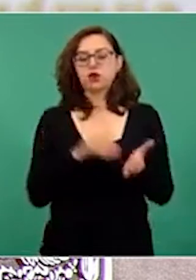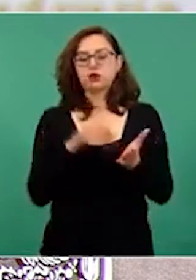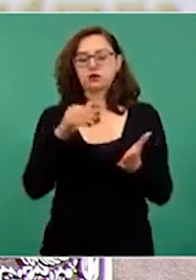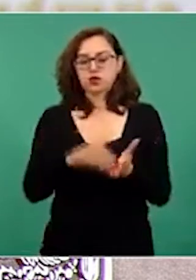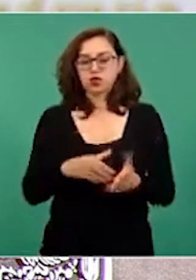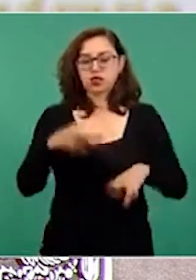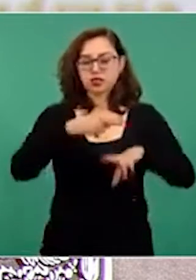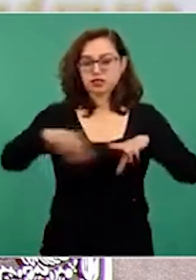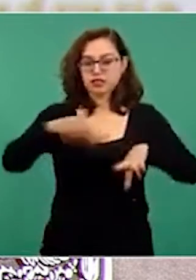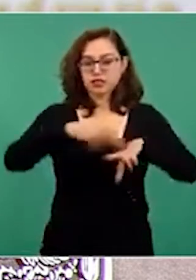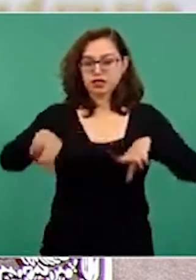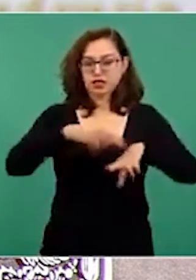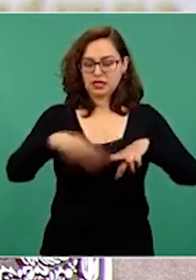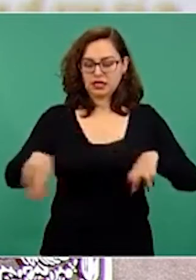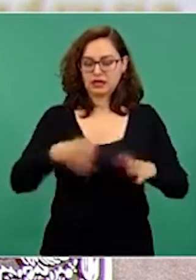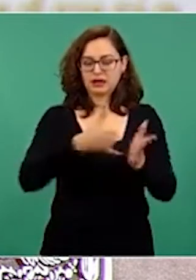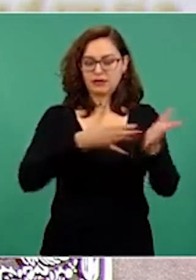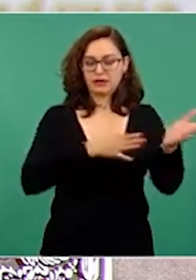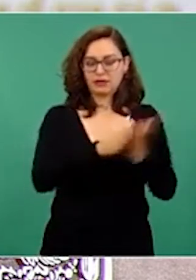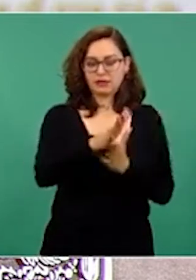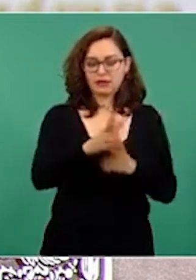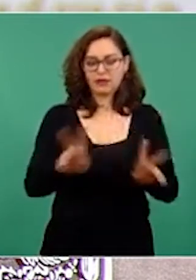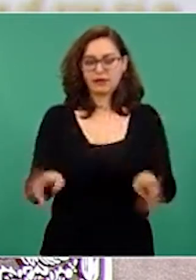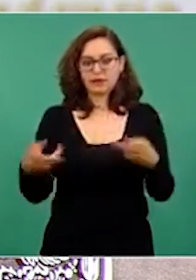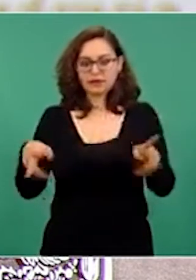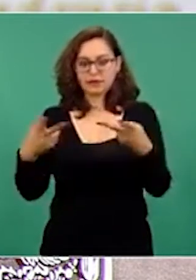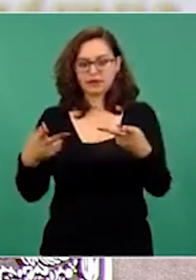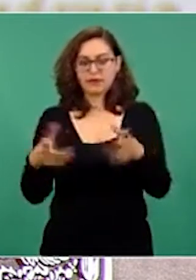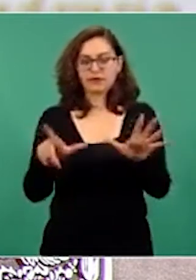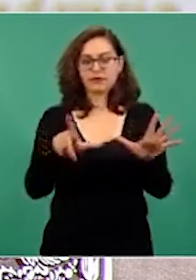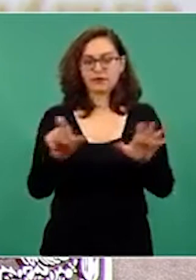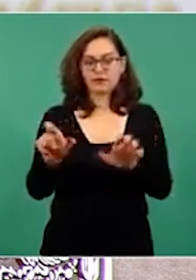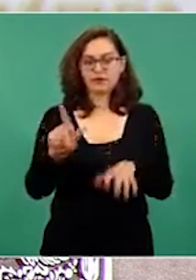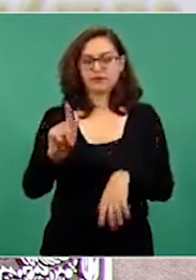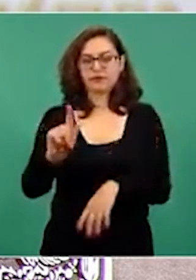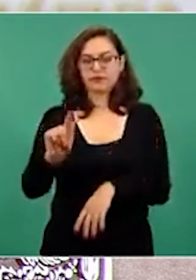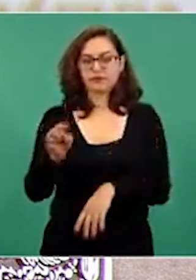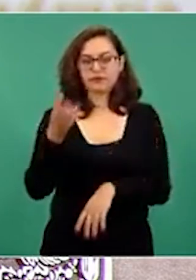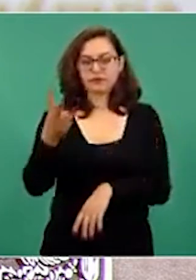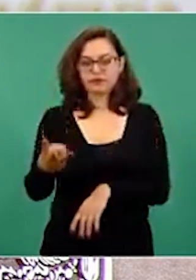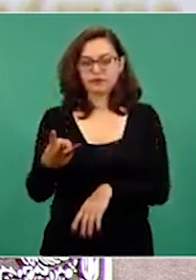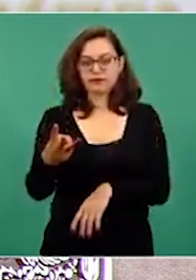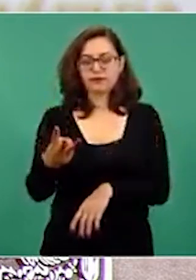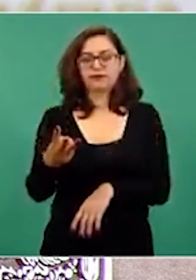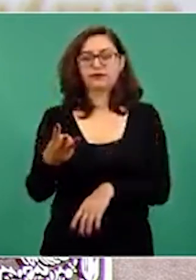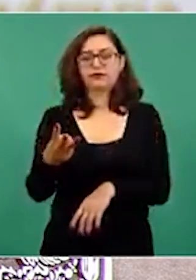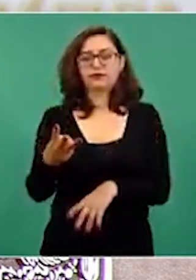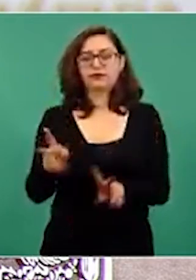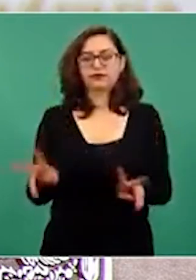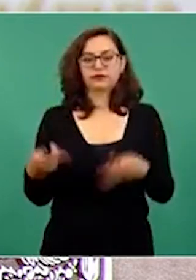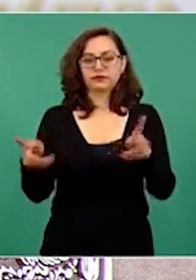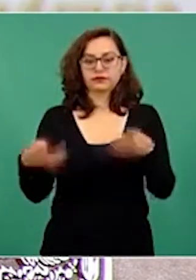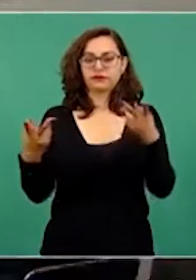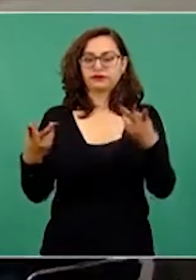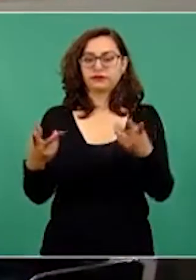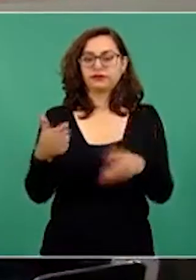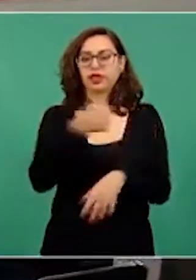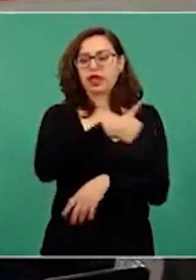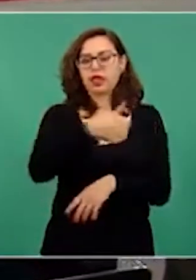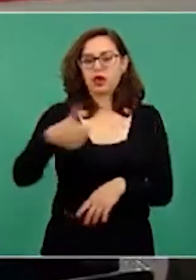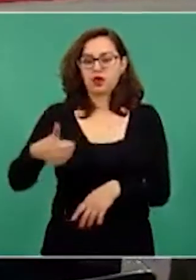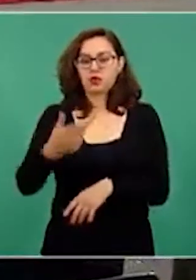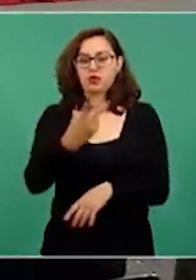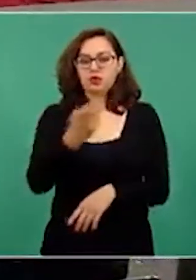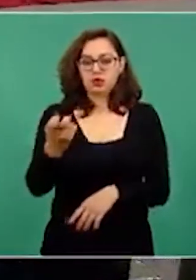cuales se vendieron 773 mil 358, a un precio unitario de 250